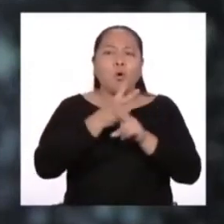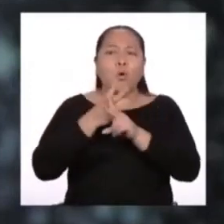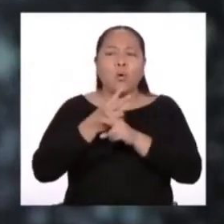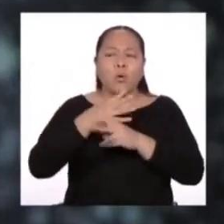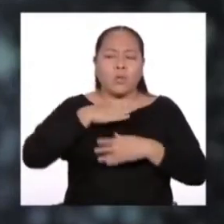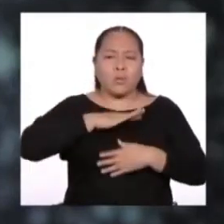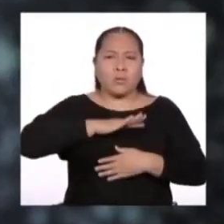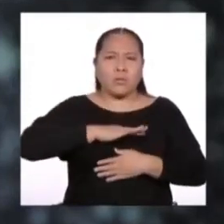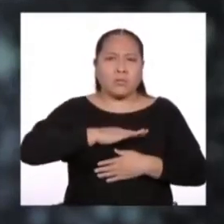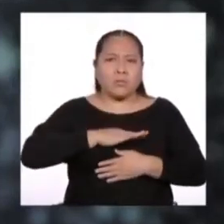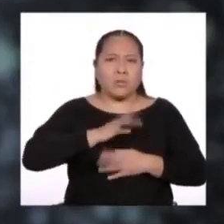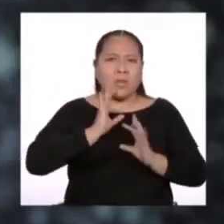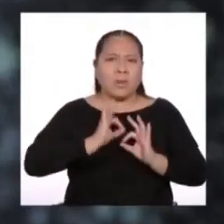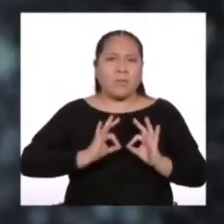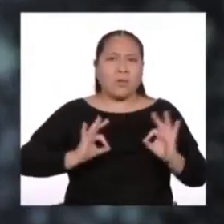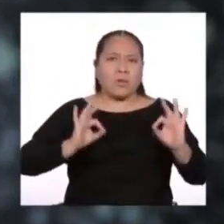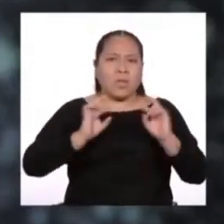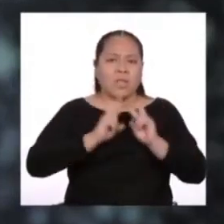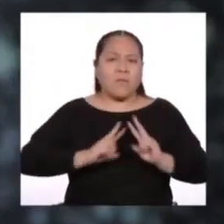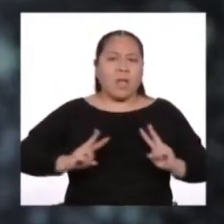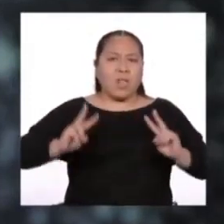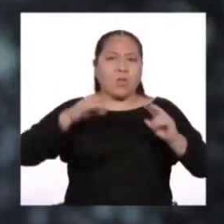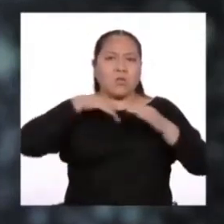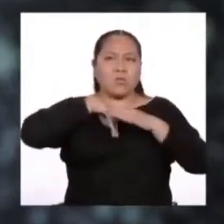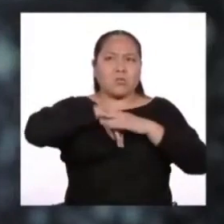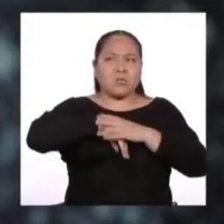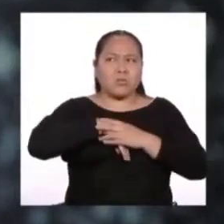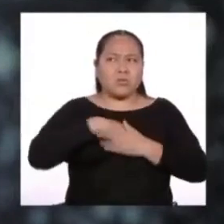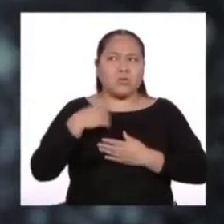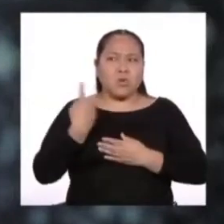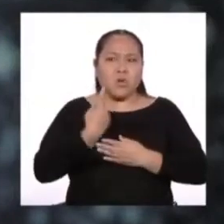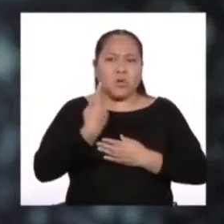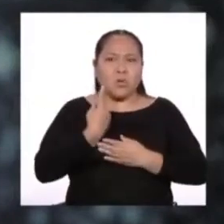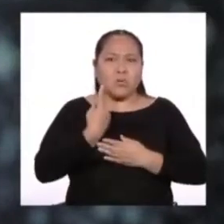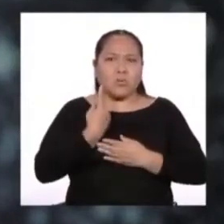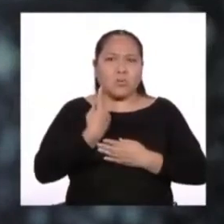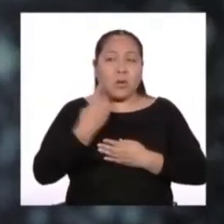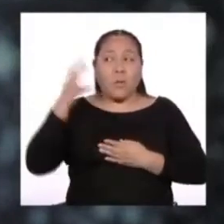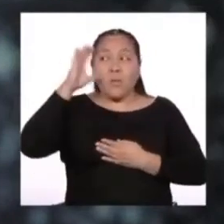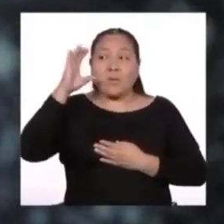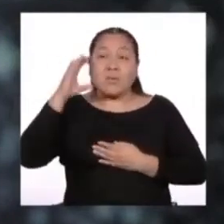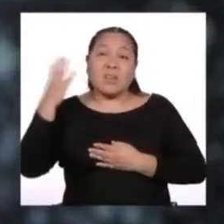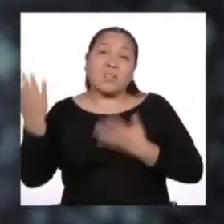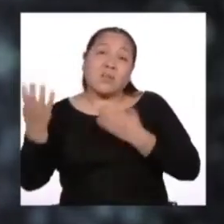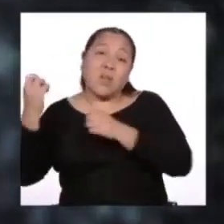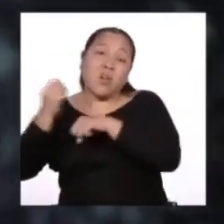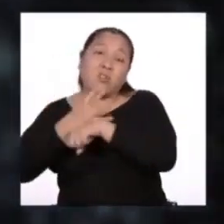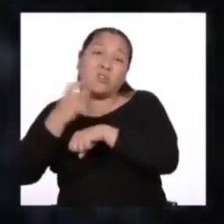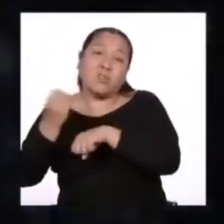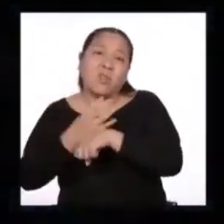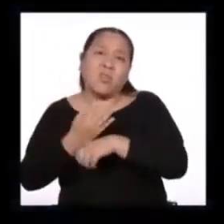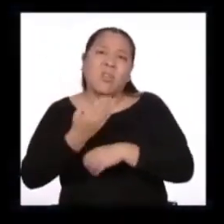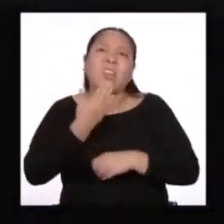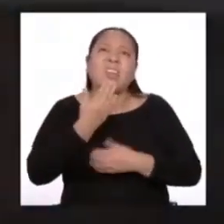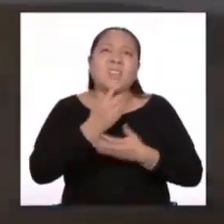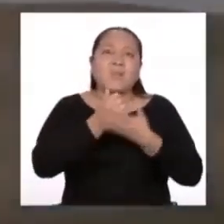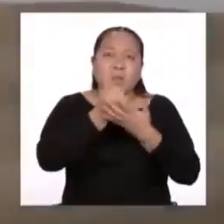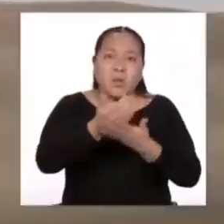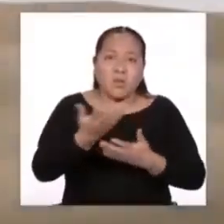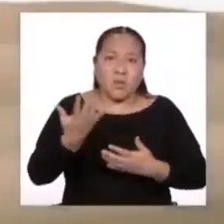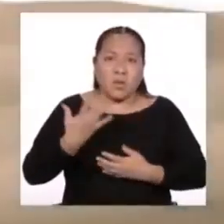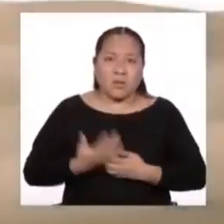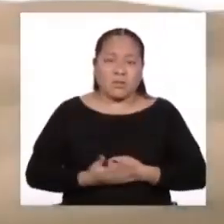tú solo? A veces buscando el consejo o quién podría ayudarte.